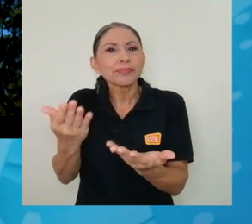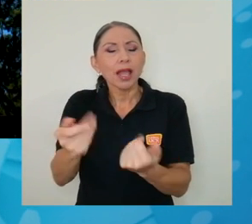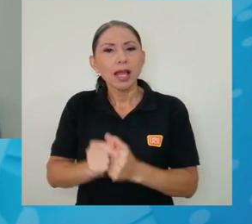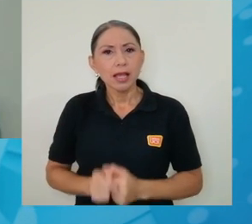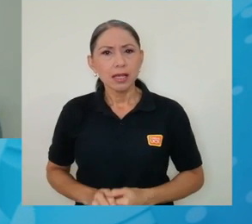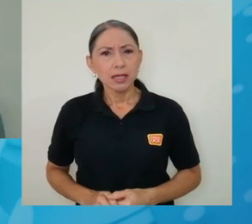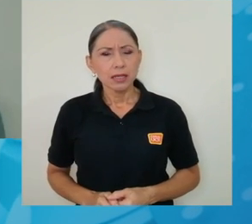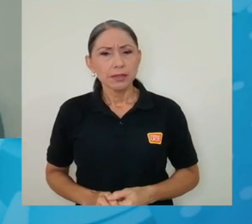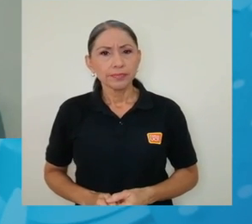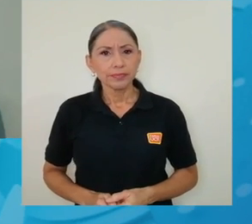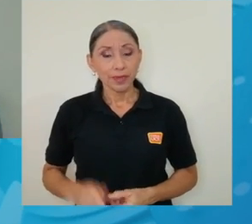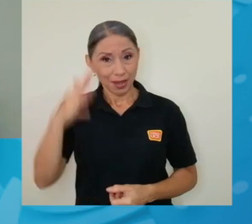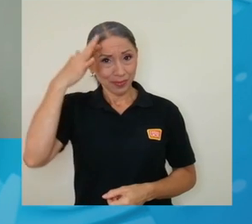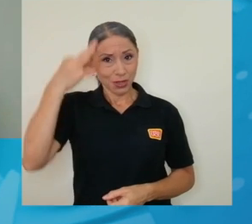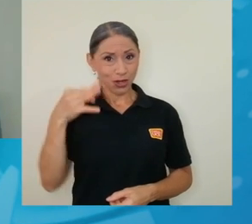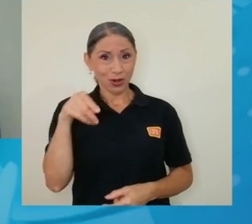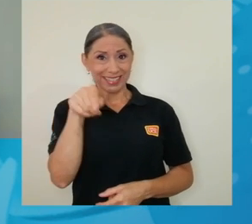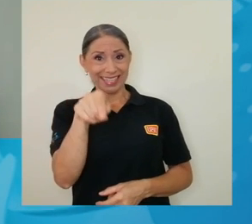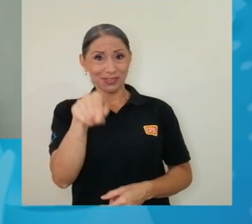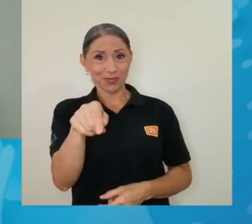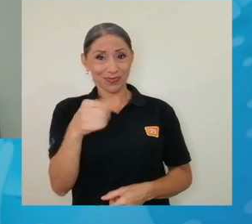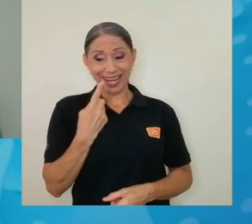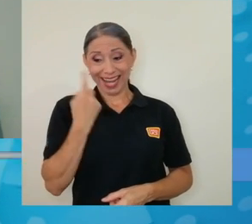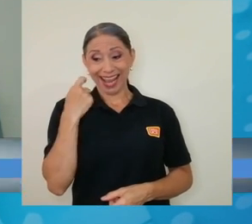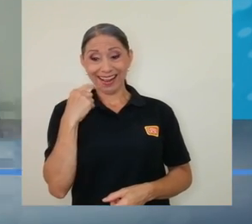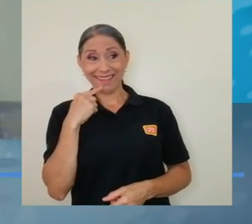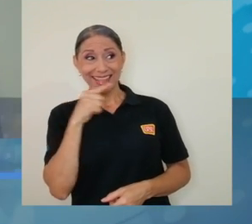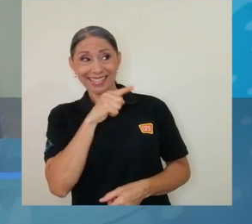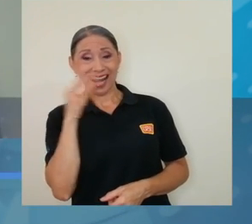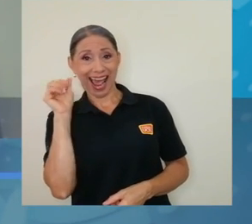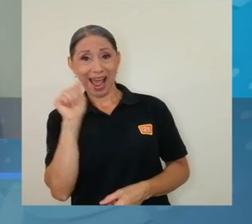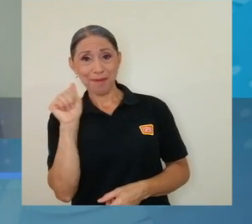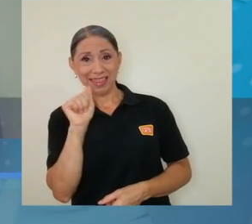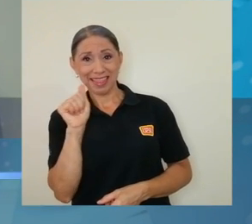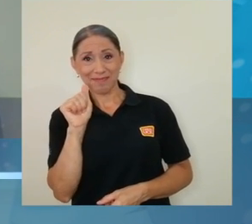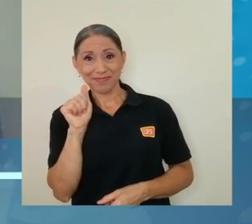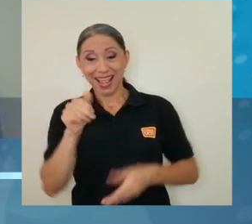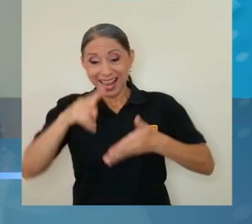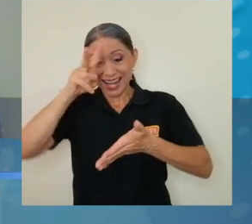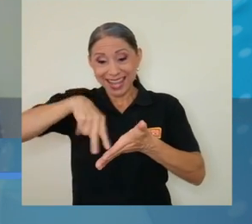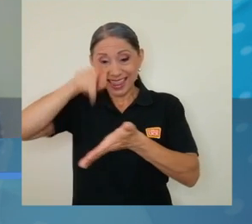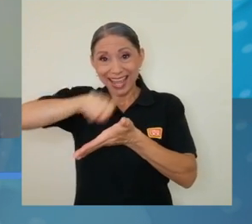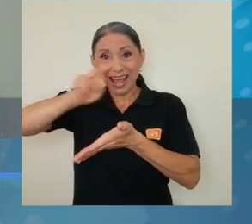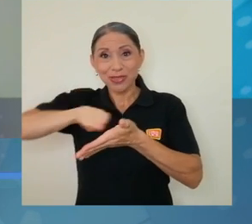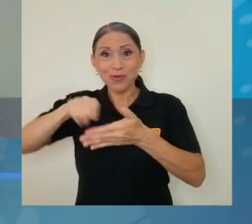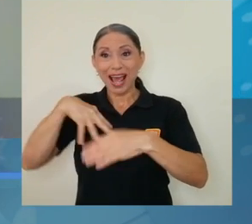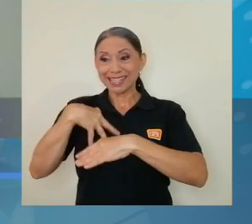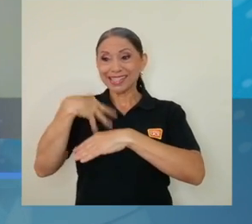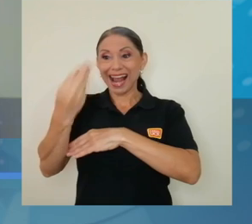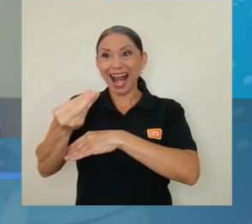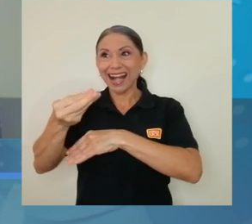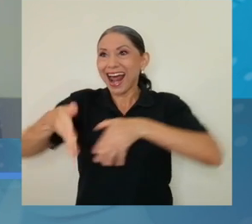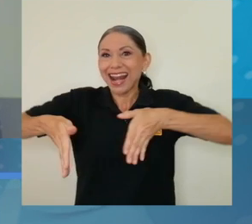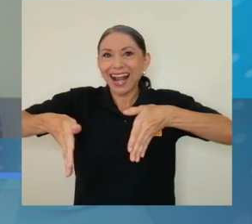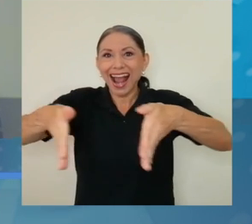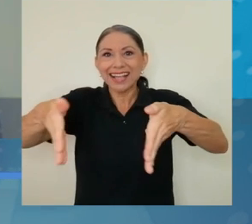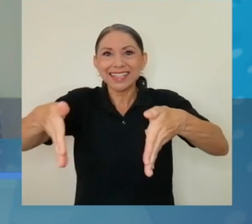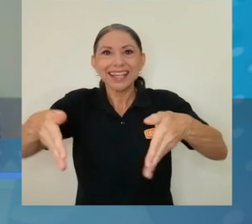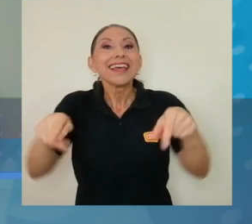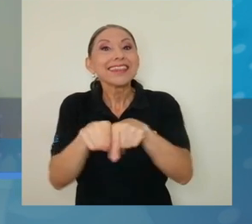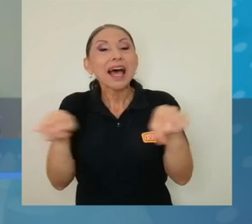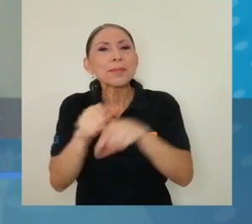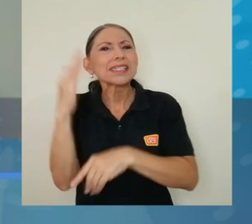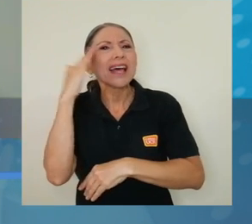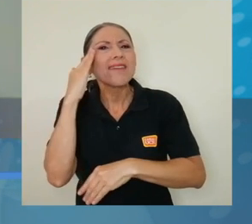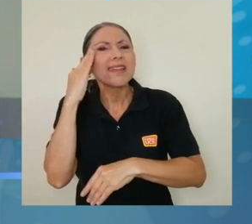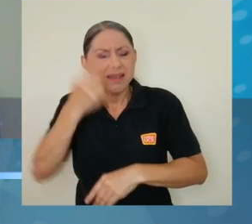Bueno, creo que es eso lo que acaba de decir Amanda, sacar la literatura a la calle, pero también saber